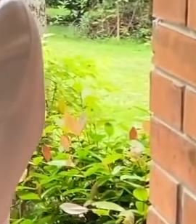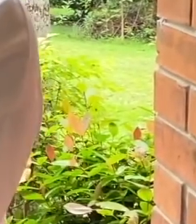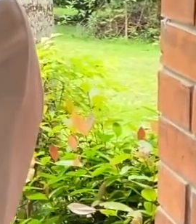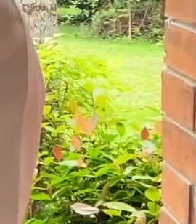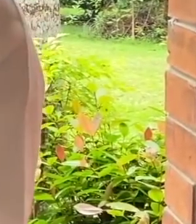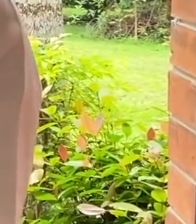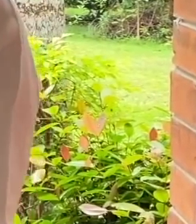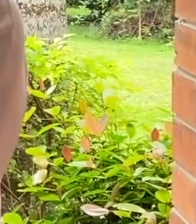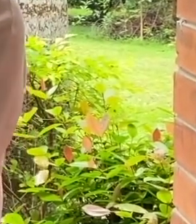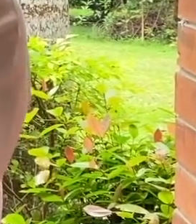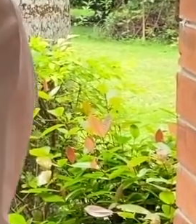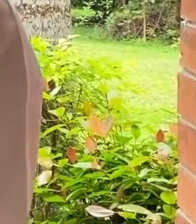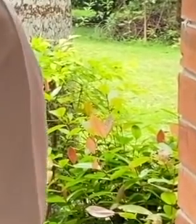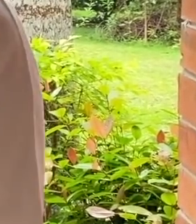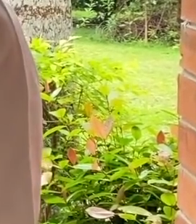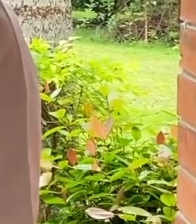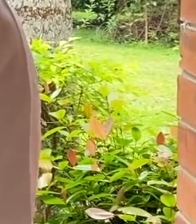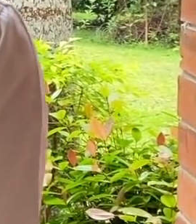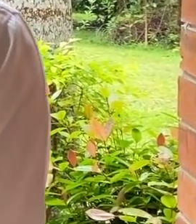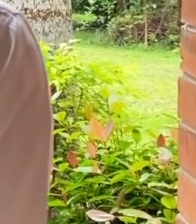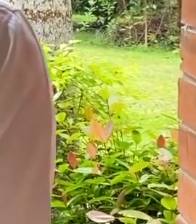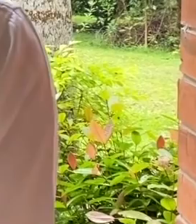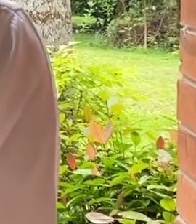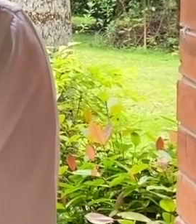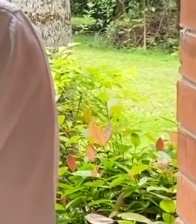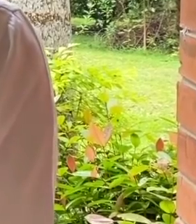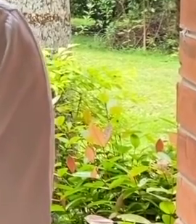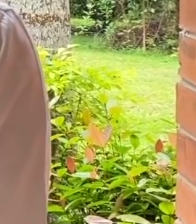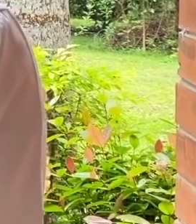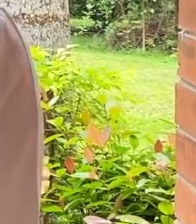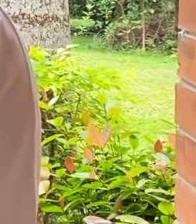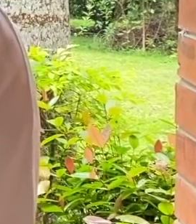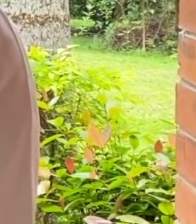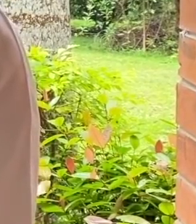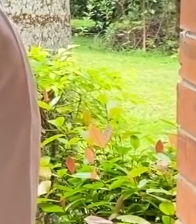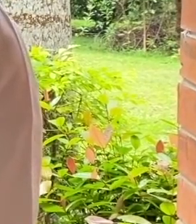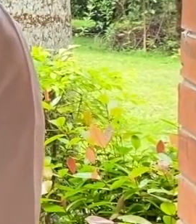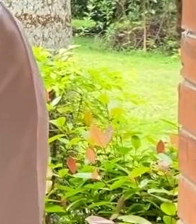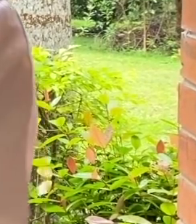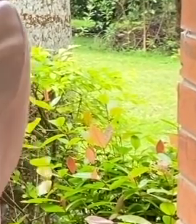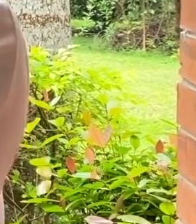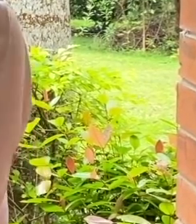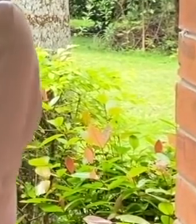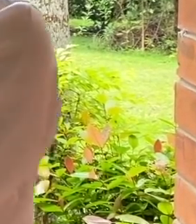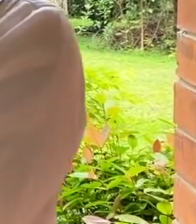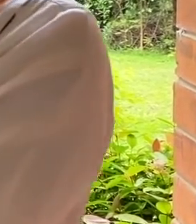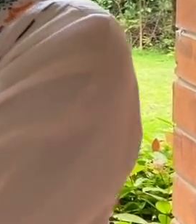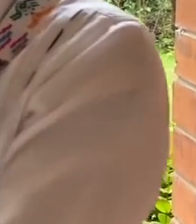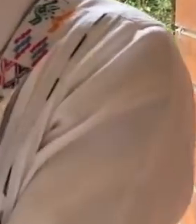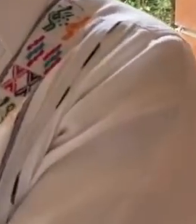las mujeres que van a protestar a los granaderos, como era antes. No los podemos